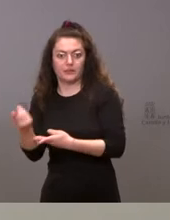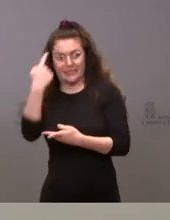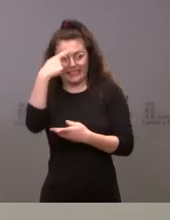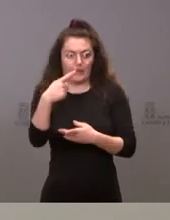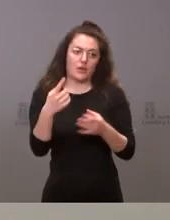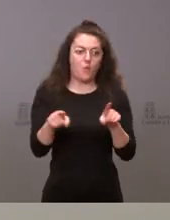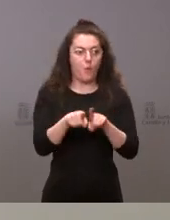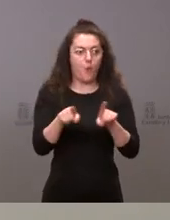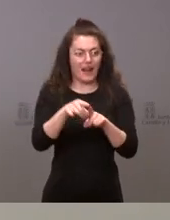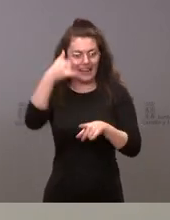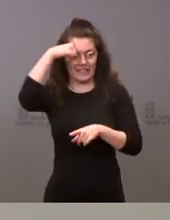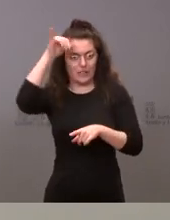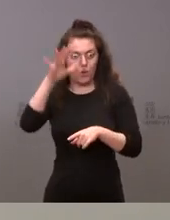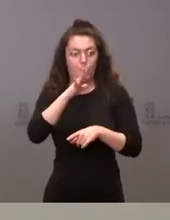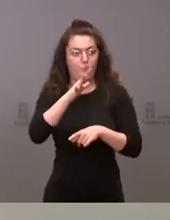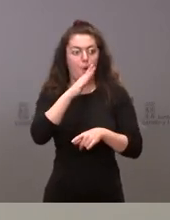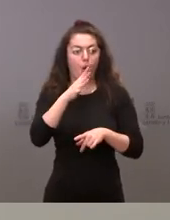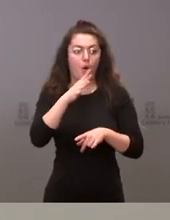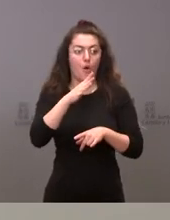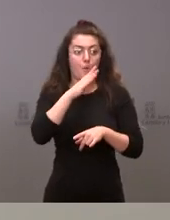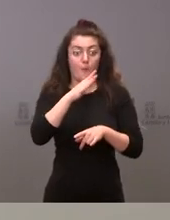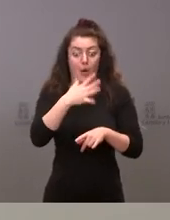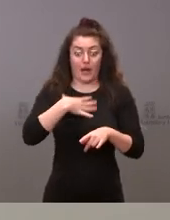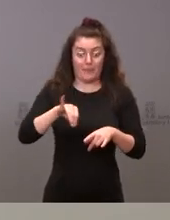que de cerrarse pudieran no abrirse en el futuro